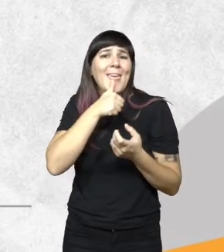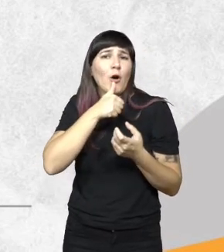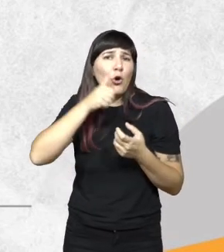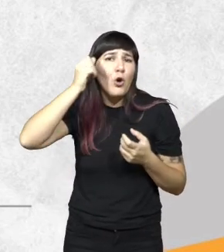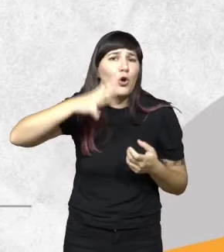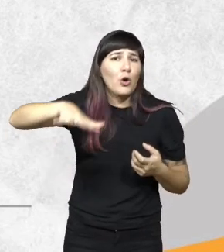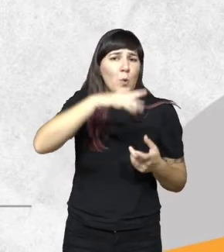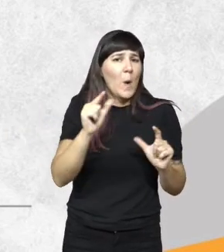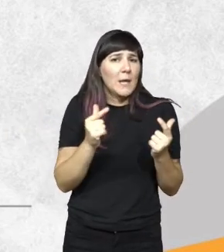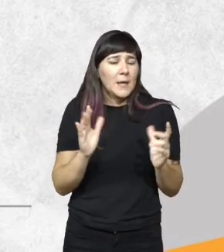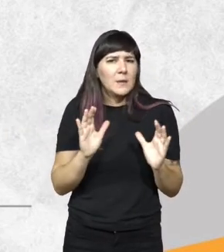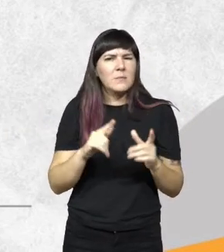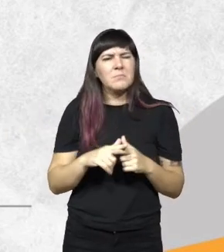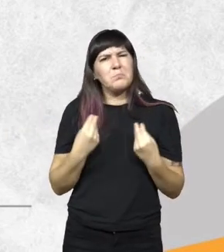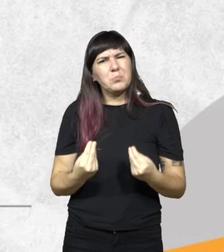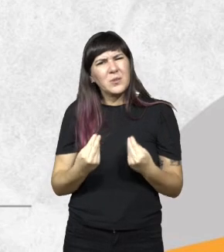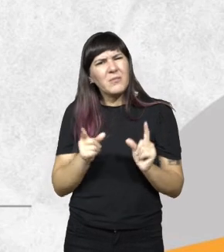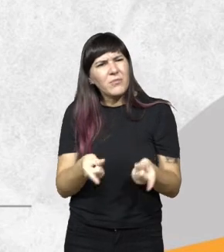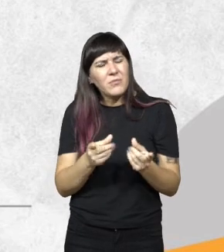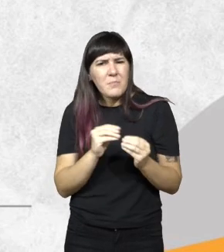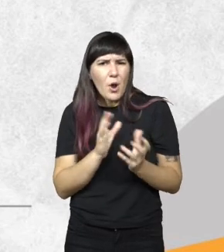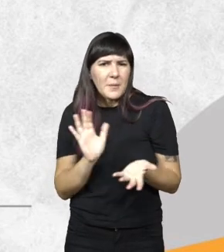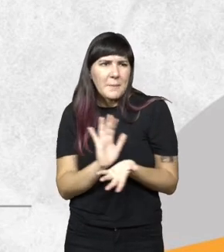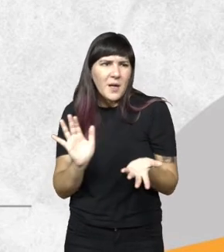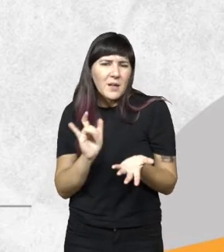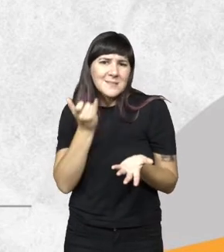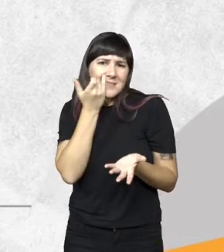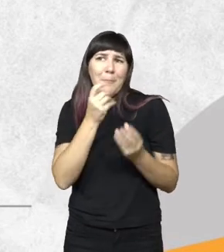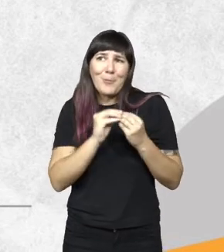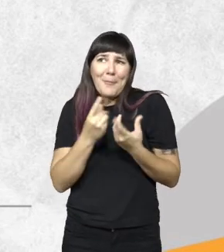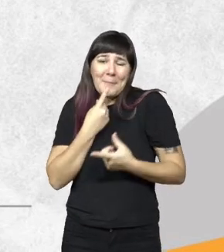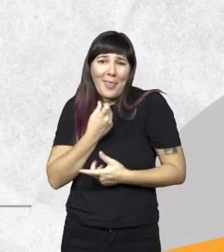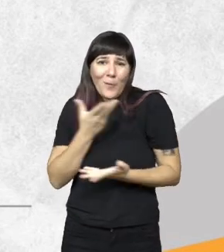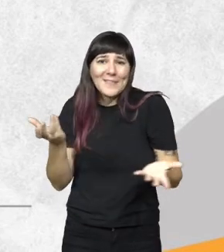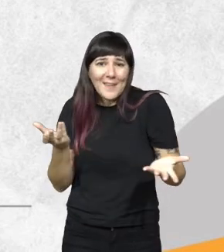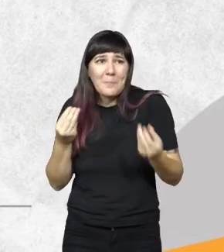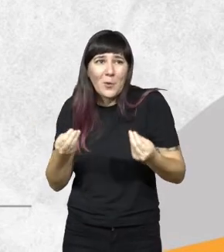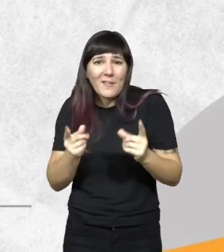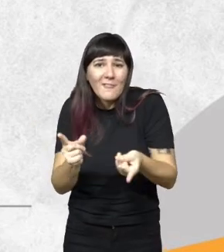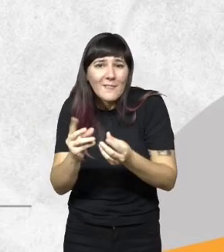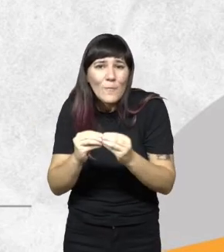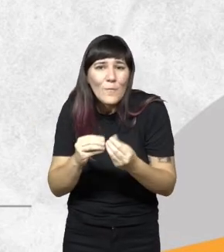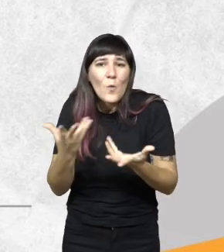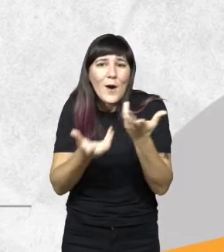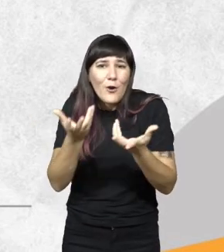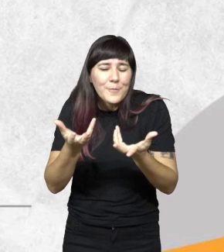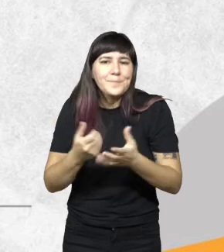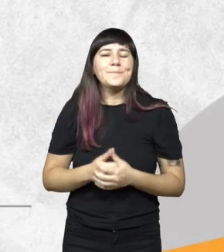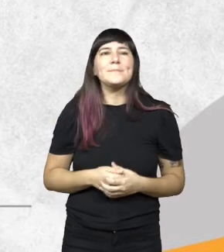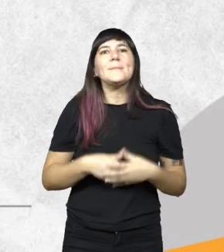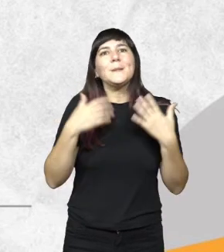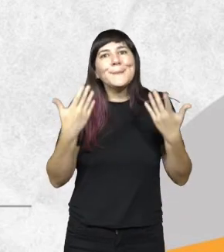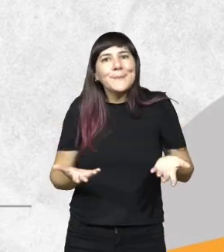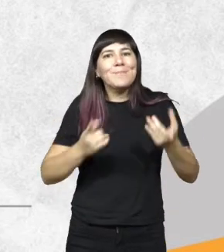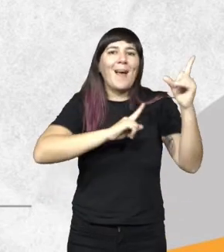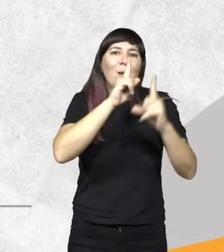entonces ustedes me preguntarán ¿por qué siguen teniendo un problema con el fuego? si es evidente que es un problema bueno muchos minifundistas que no tienen